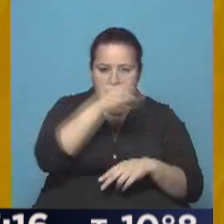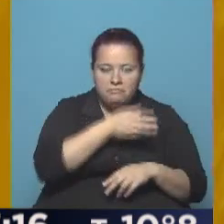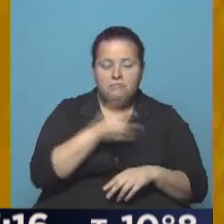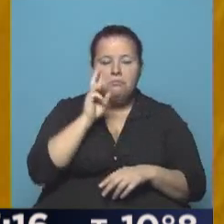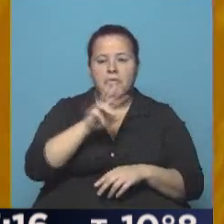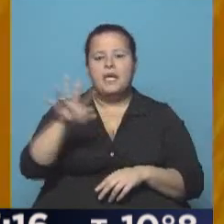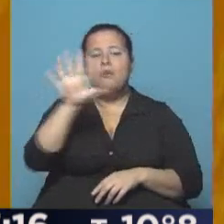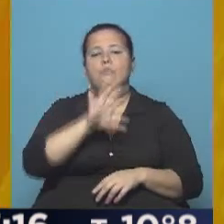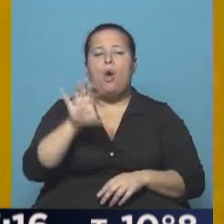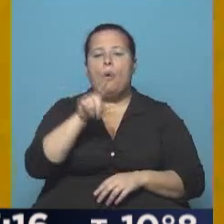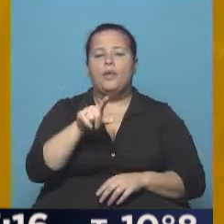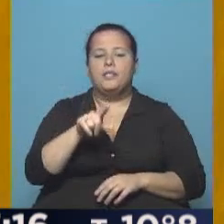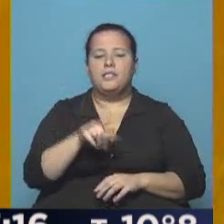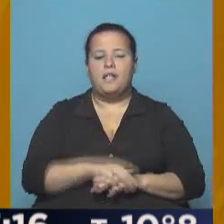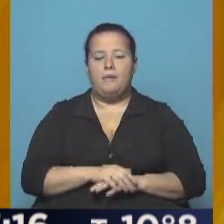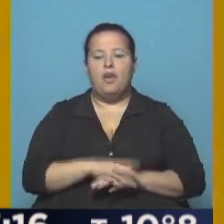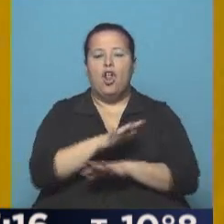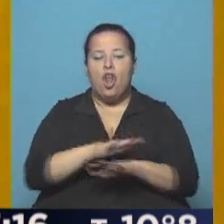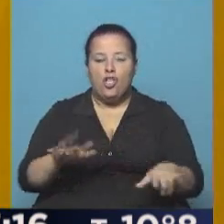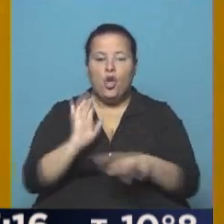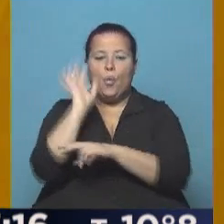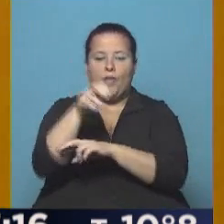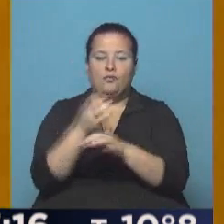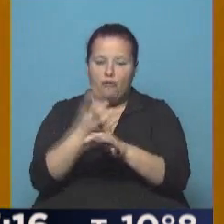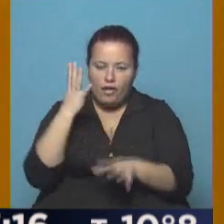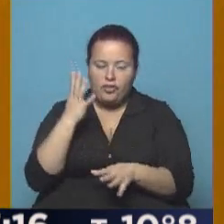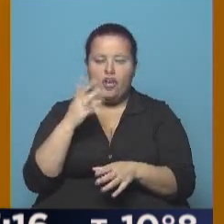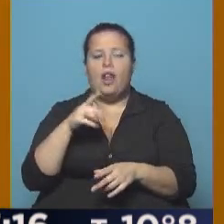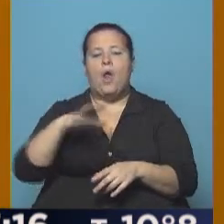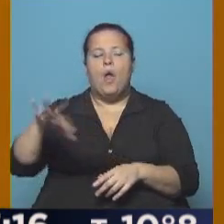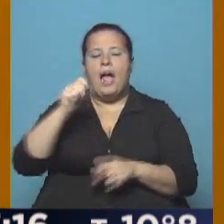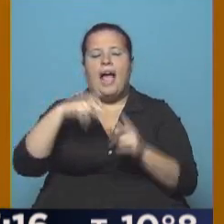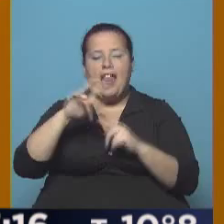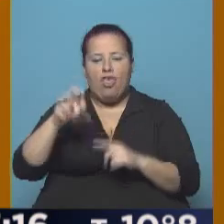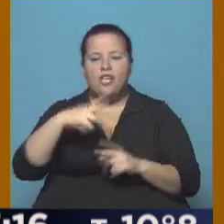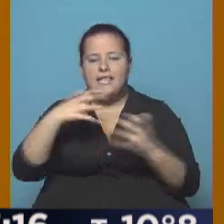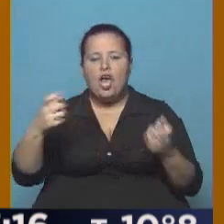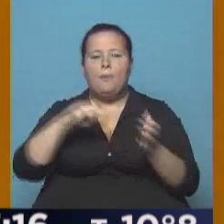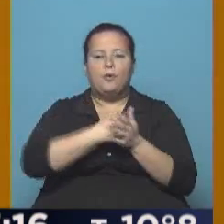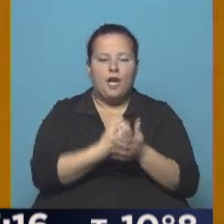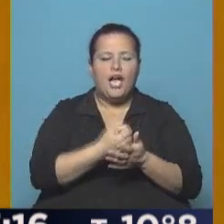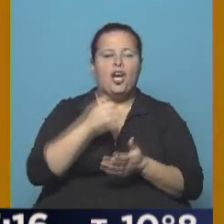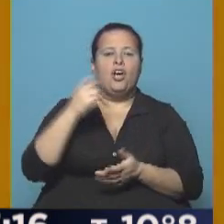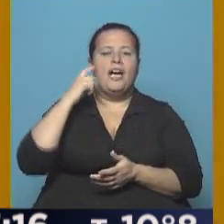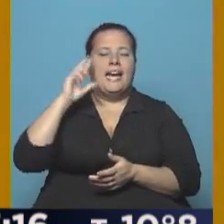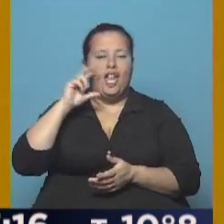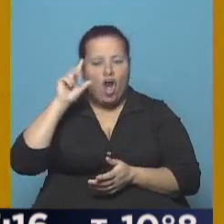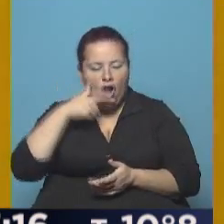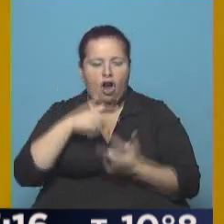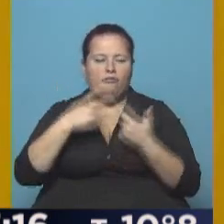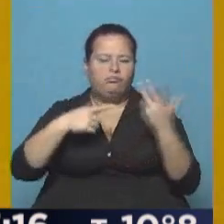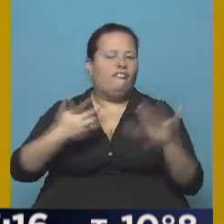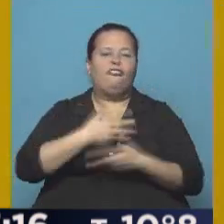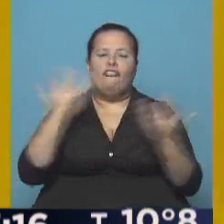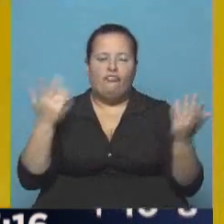en la provincia, así de los chicos en el básquet profesional, las localidades como Cañadón, Seco, Perito Moreno, Gobernador, Gregores, así